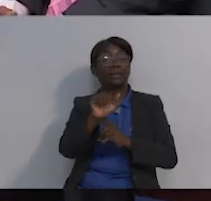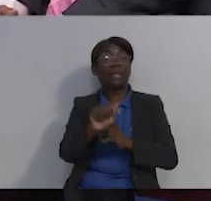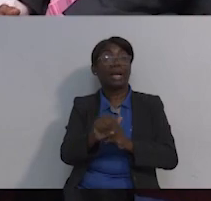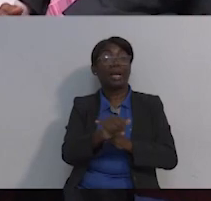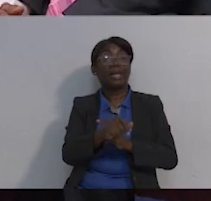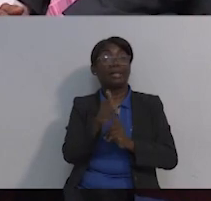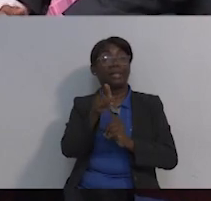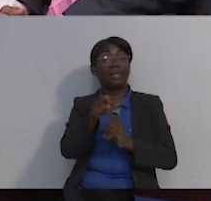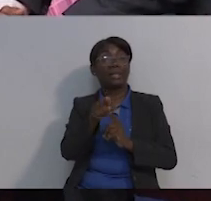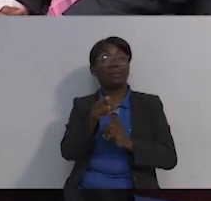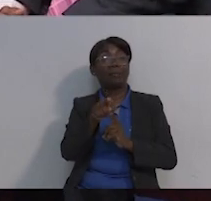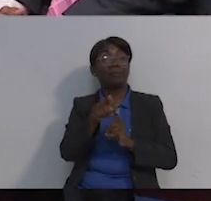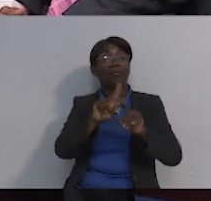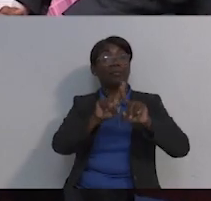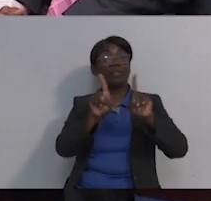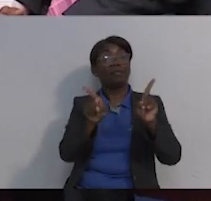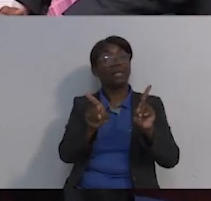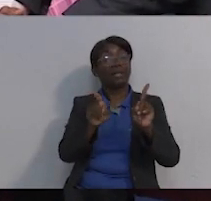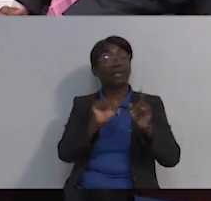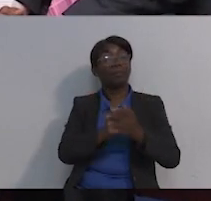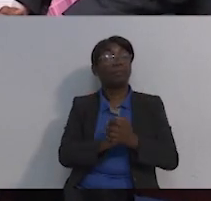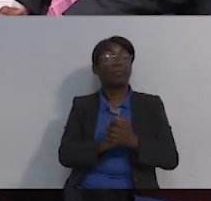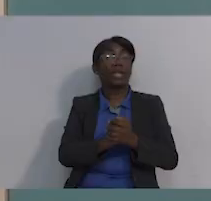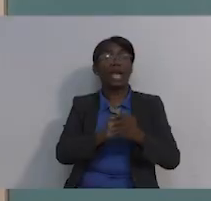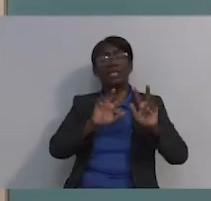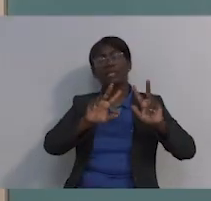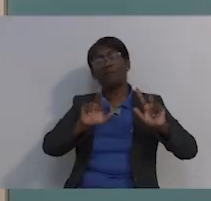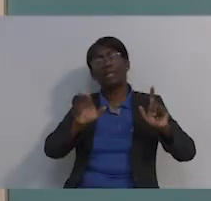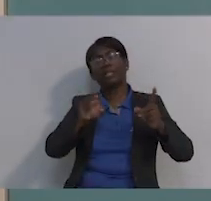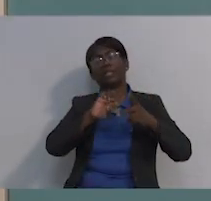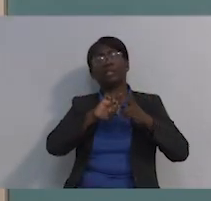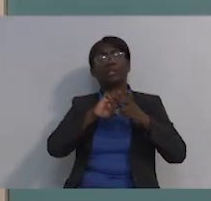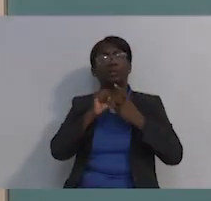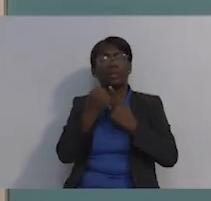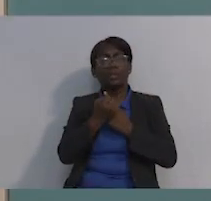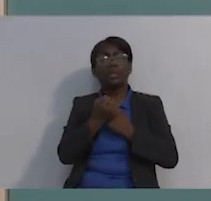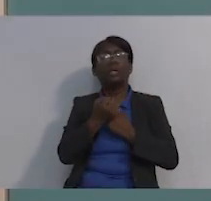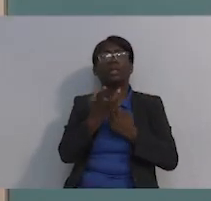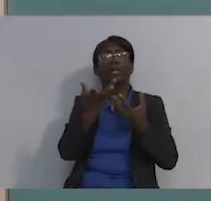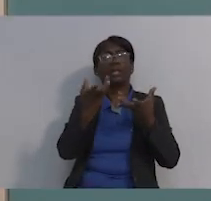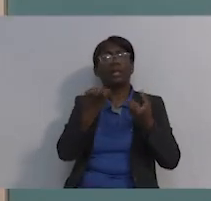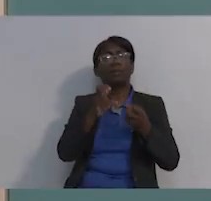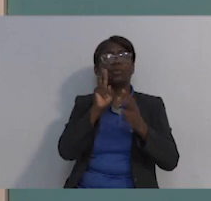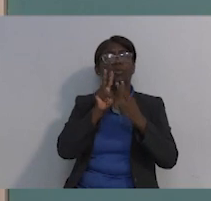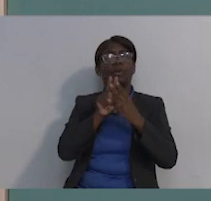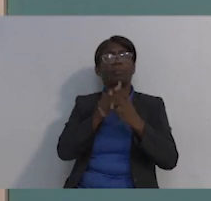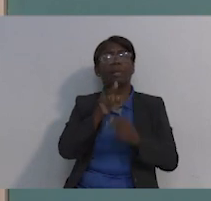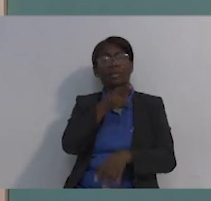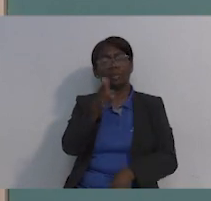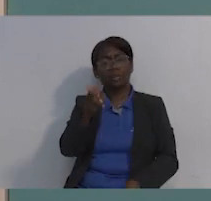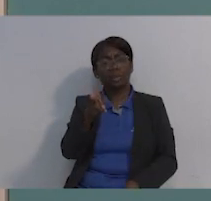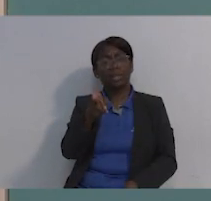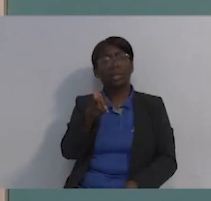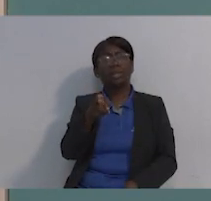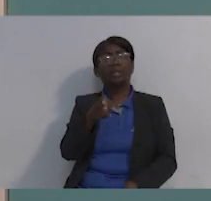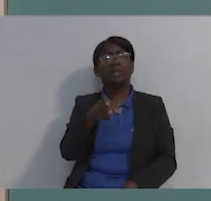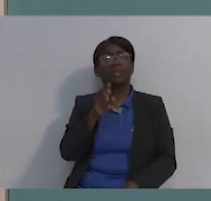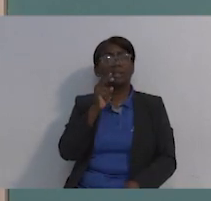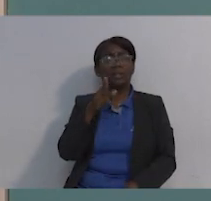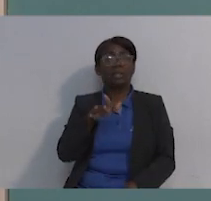su situación es particular, pero hay muchas otras situaciones que también queremos conocer para que usted se sienta